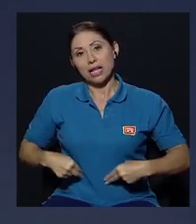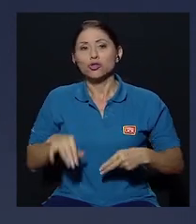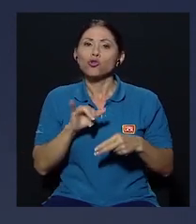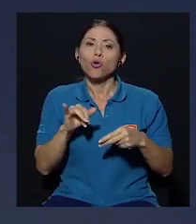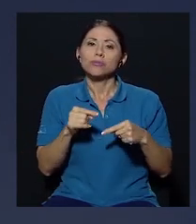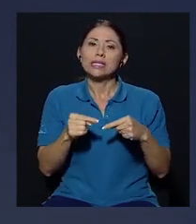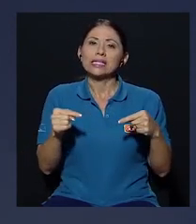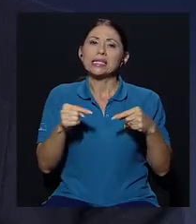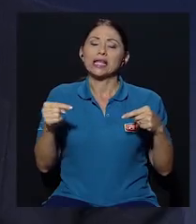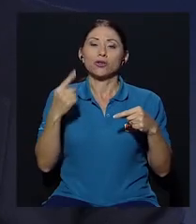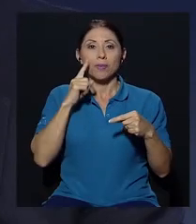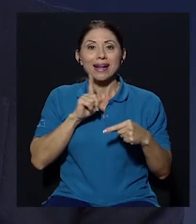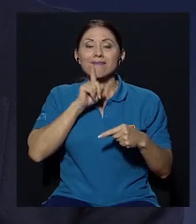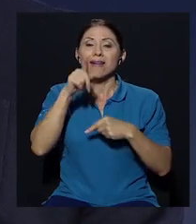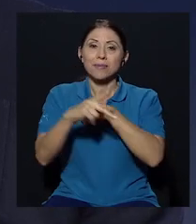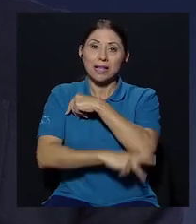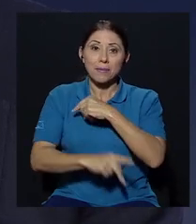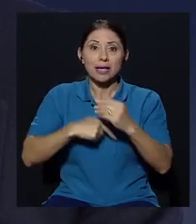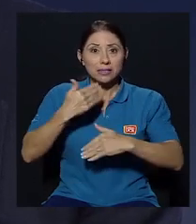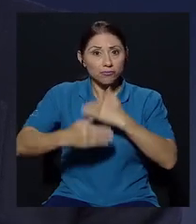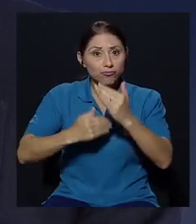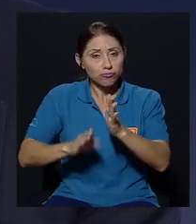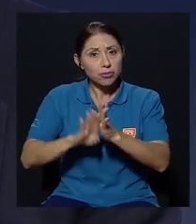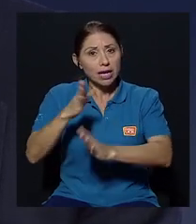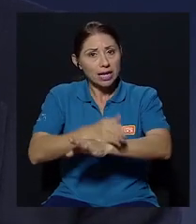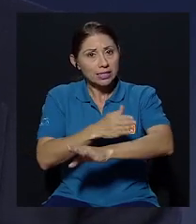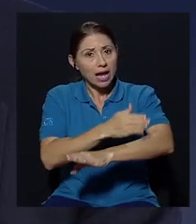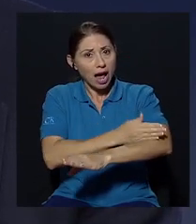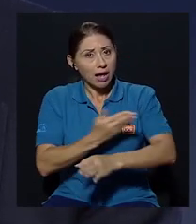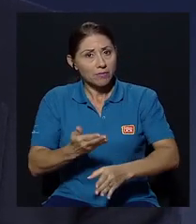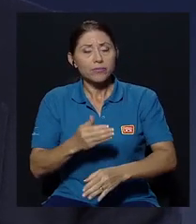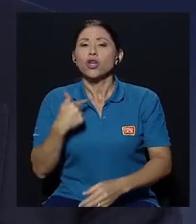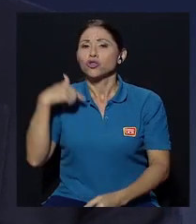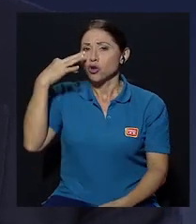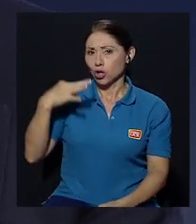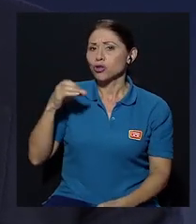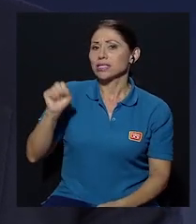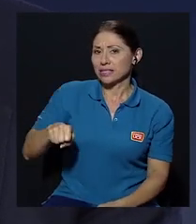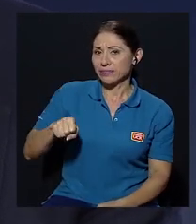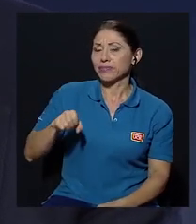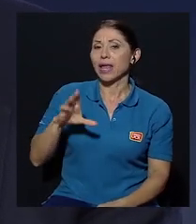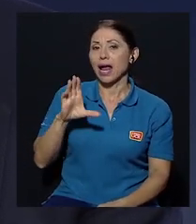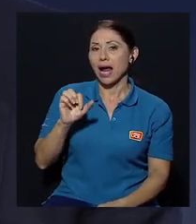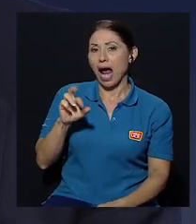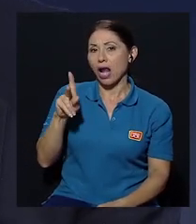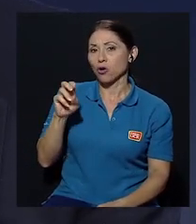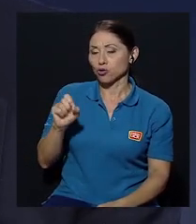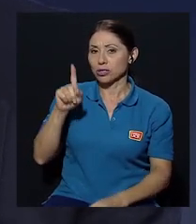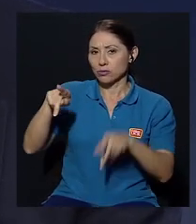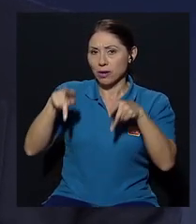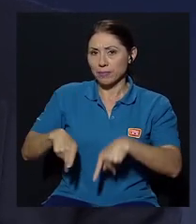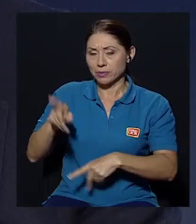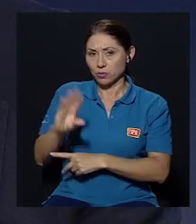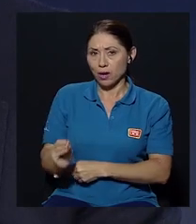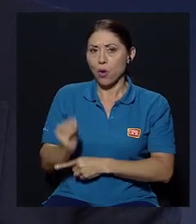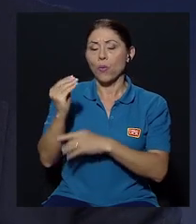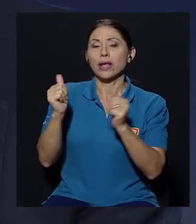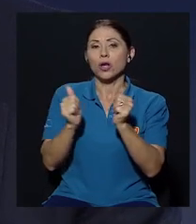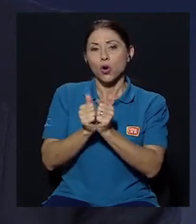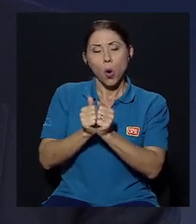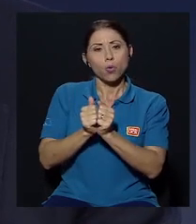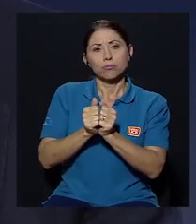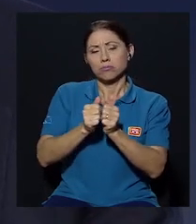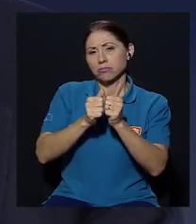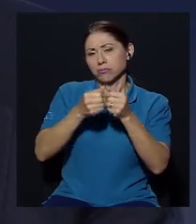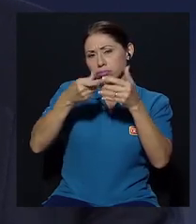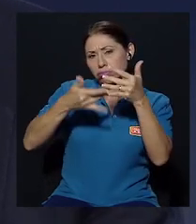el país crezca verdaderamente? yo creo que sí yo creo que Carlos es una persona joven y con